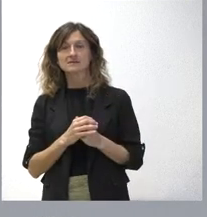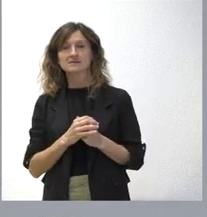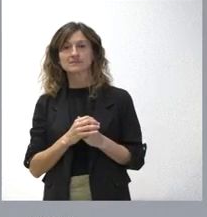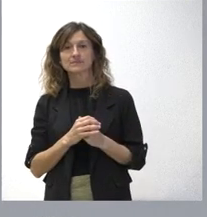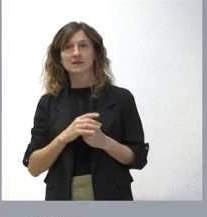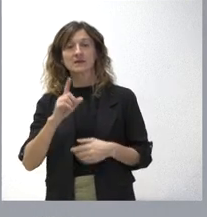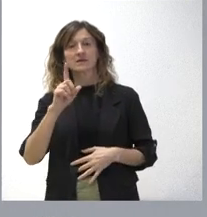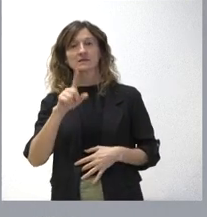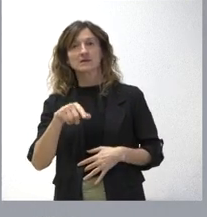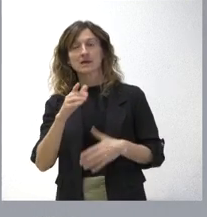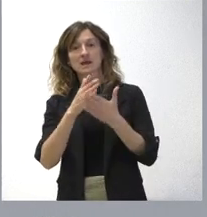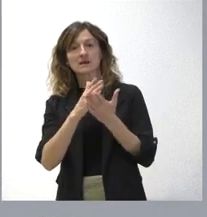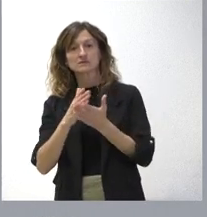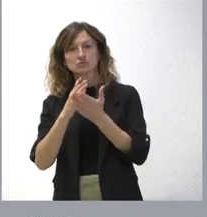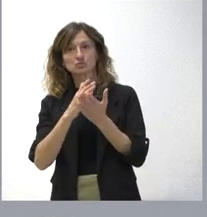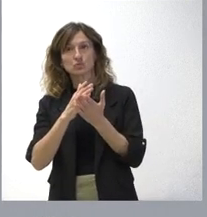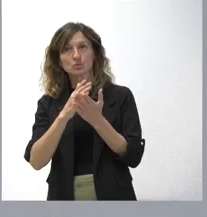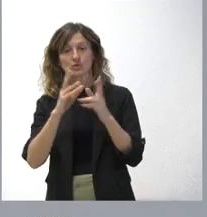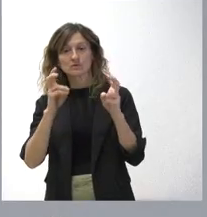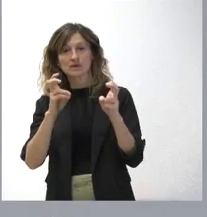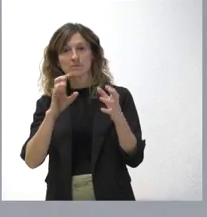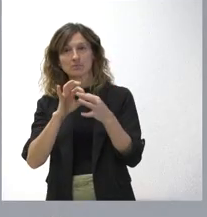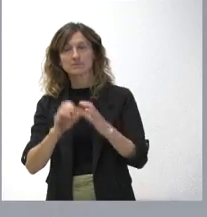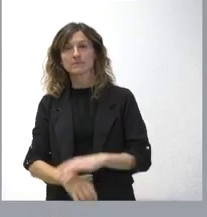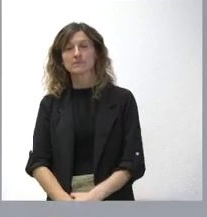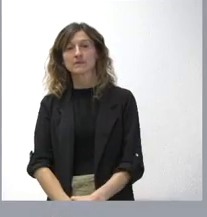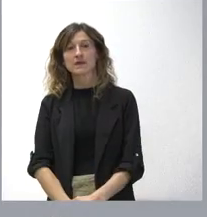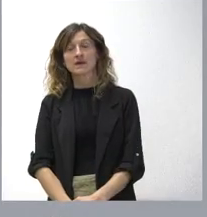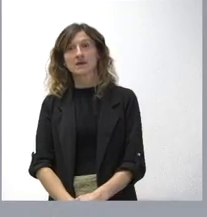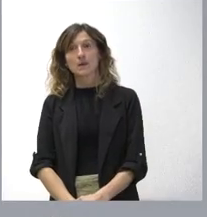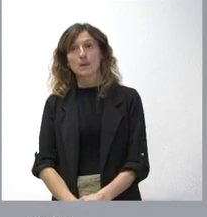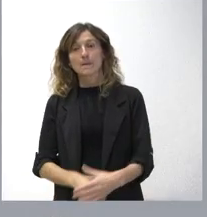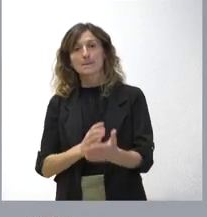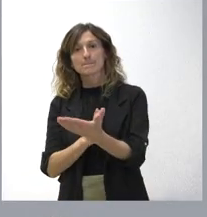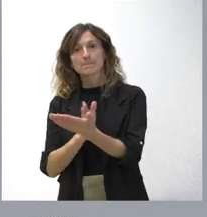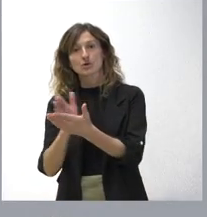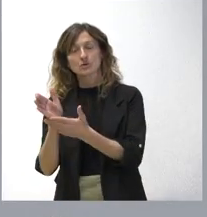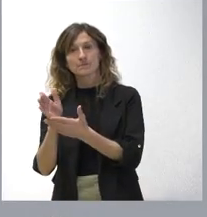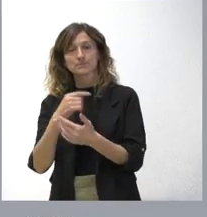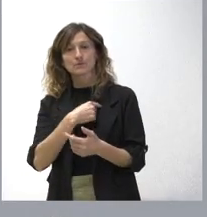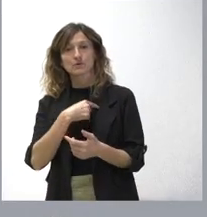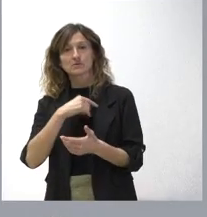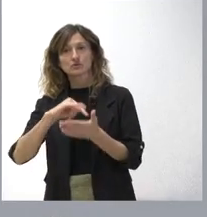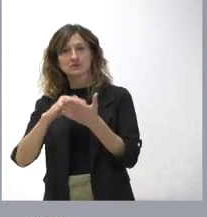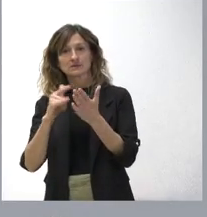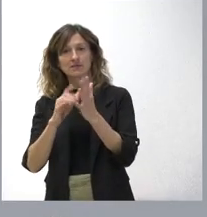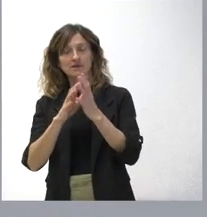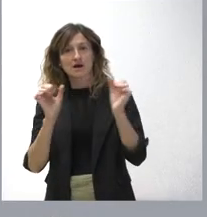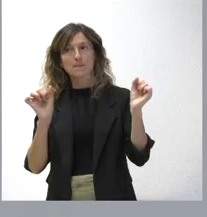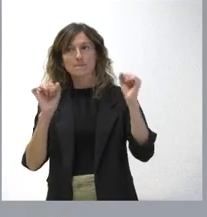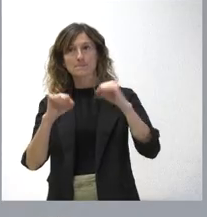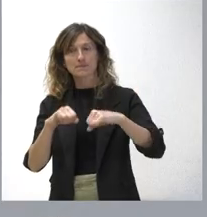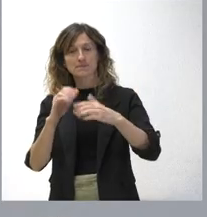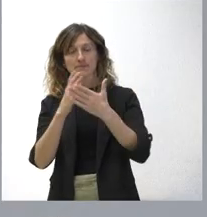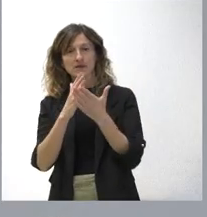estudios y el mapa de fosas correspondiente. Y, por otro lado, en esa comisión técnica se aprueban, se proponen y se